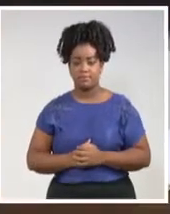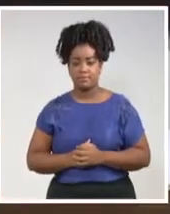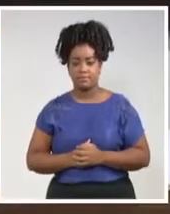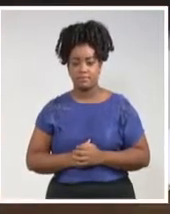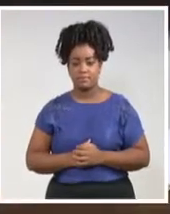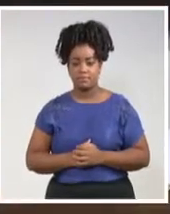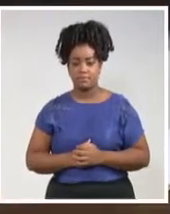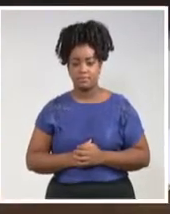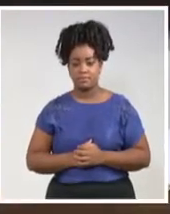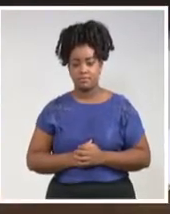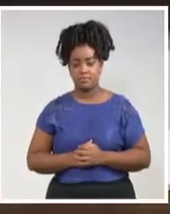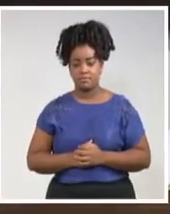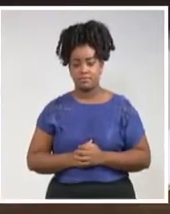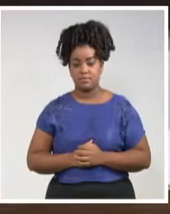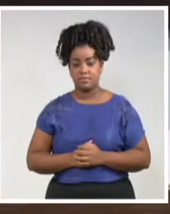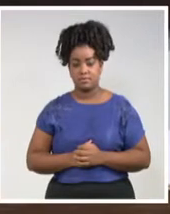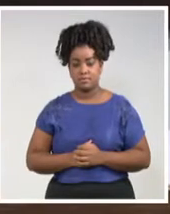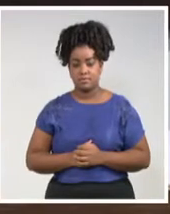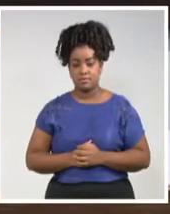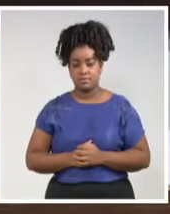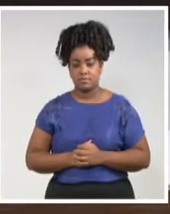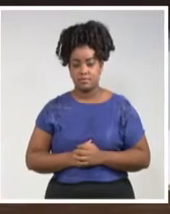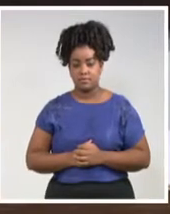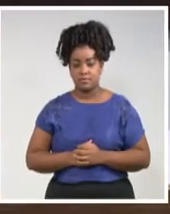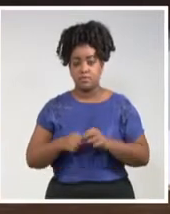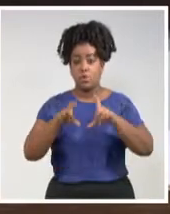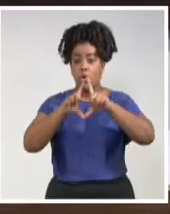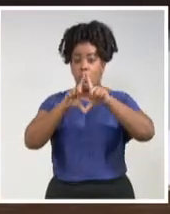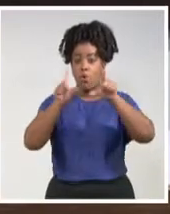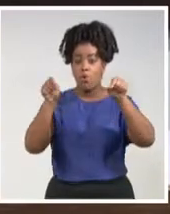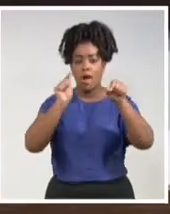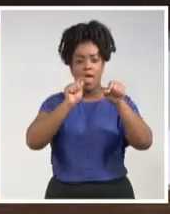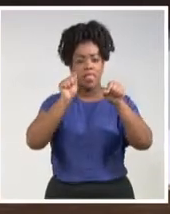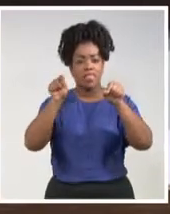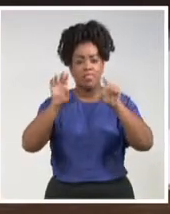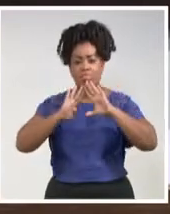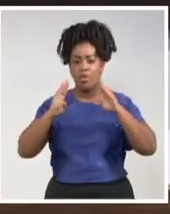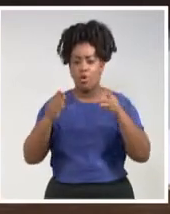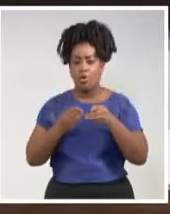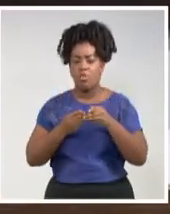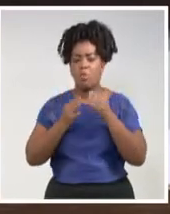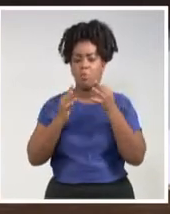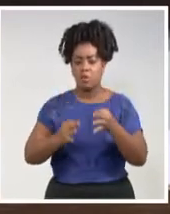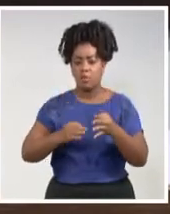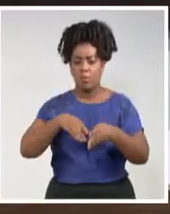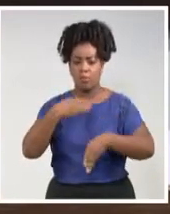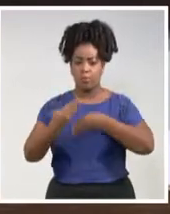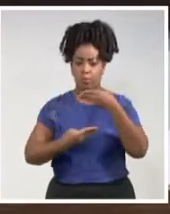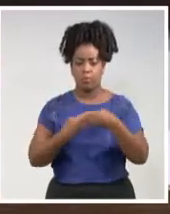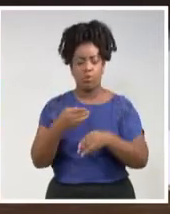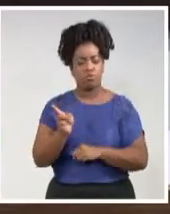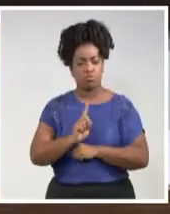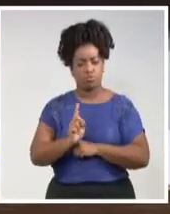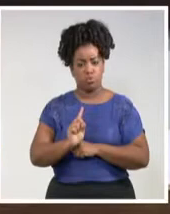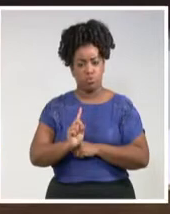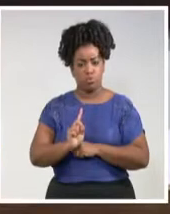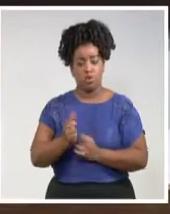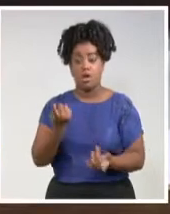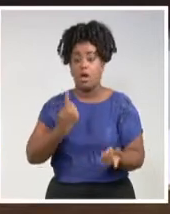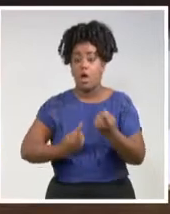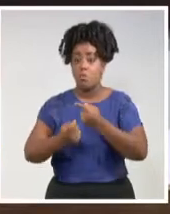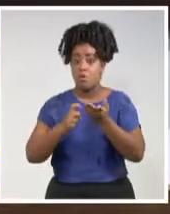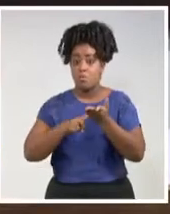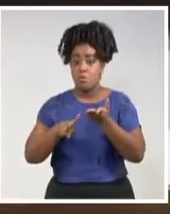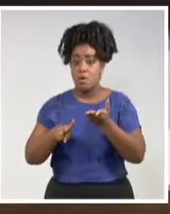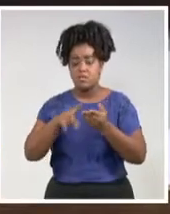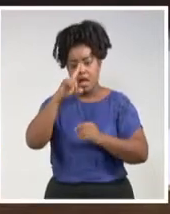Es verdad que no todas las provincias tienen el mismo nivel de implicación, porque hay provincias que sí